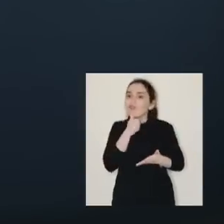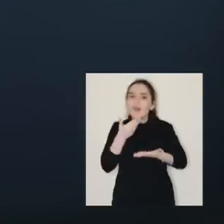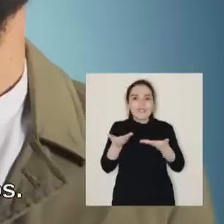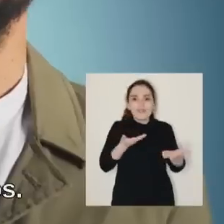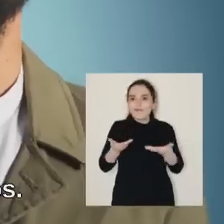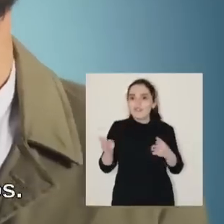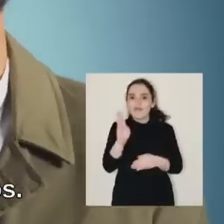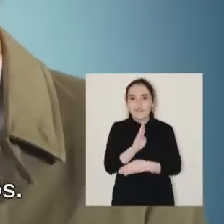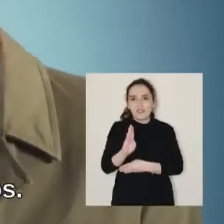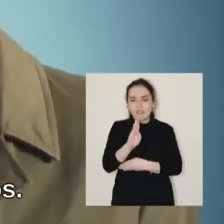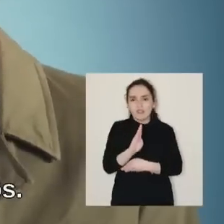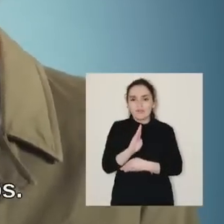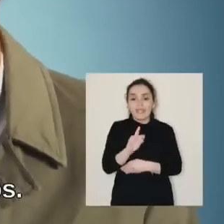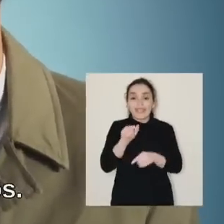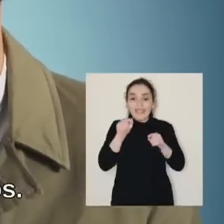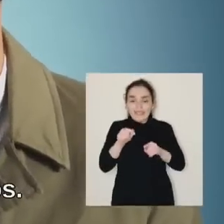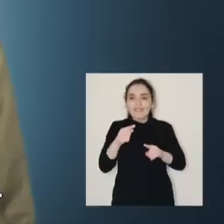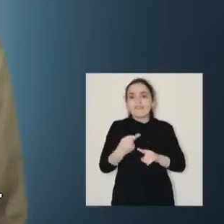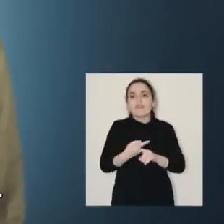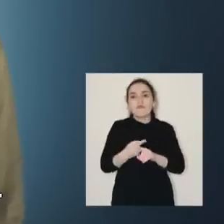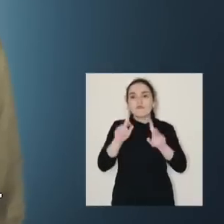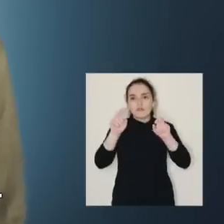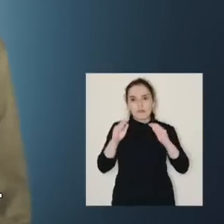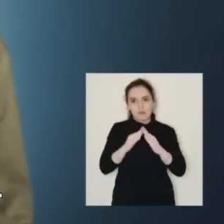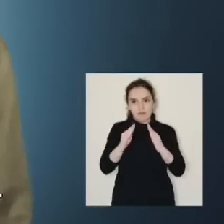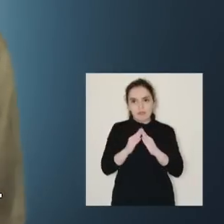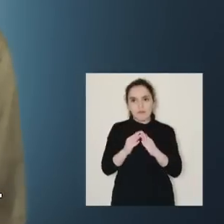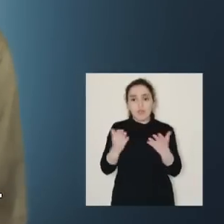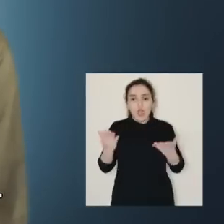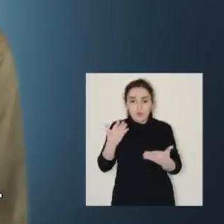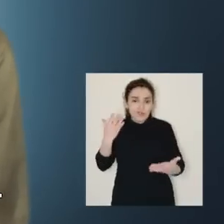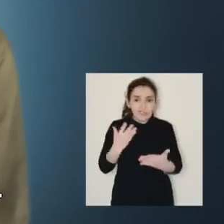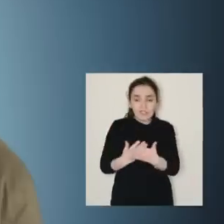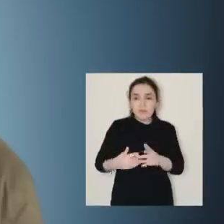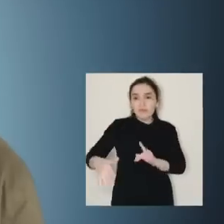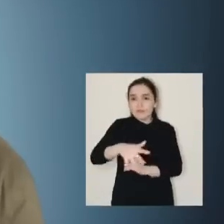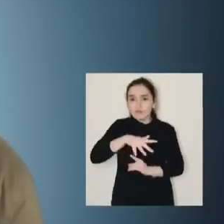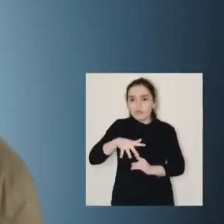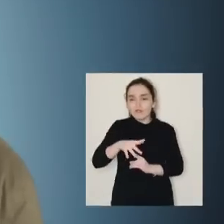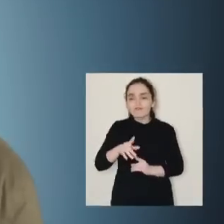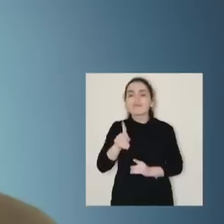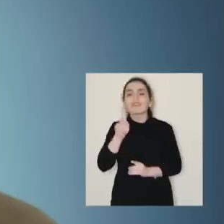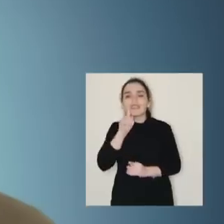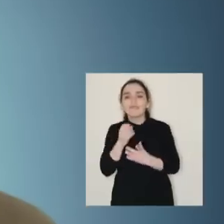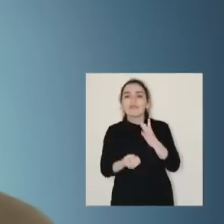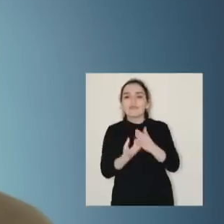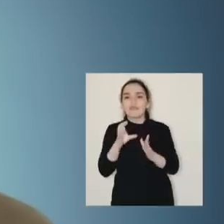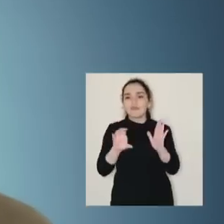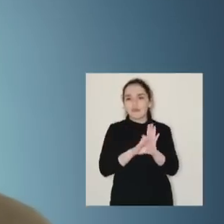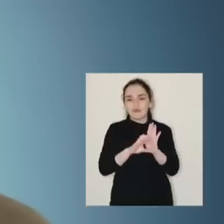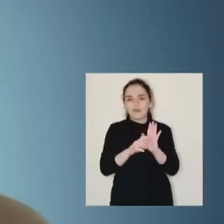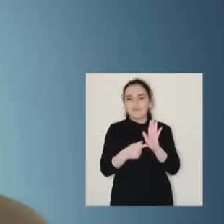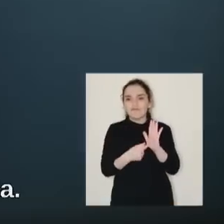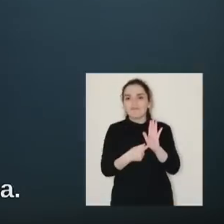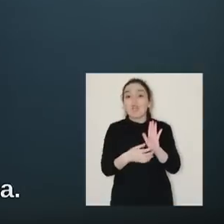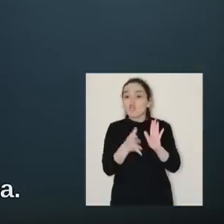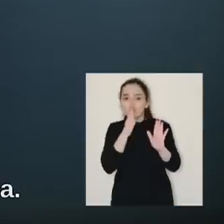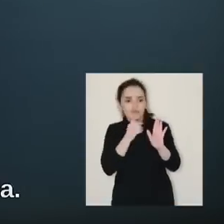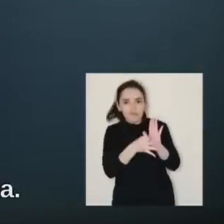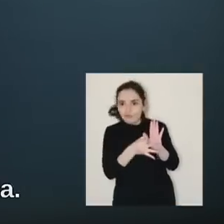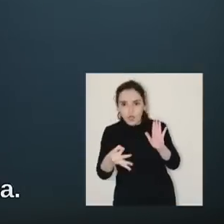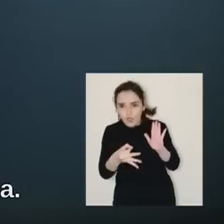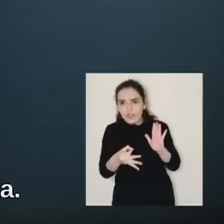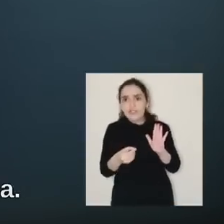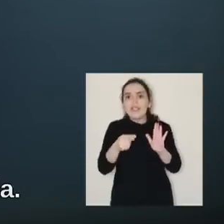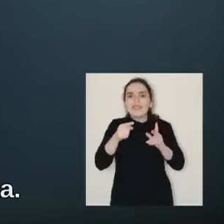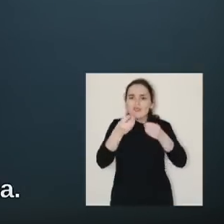diminutos en zonas sin servicios sociales básicos. Esa es la cara del abuso en vivienda. Para enfrentar esto, tenemos la nueva constitución. La